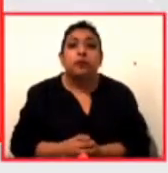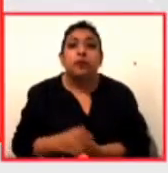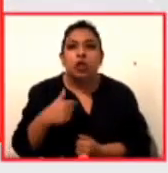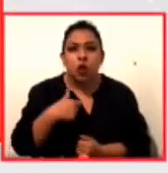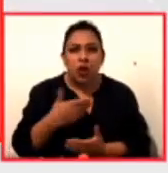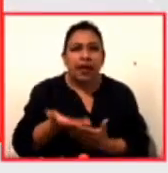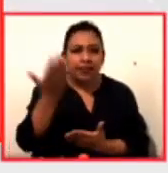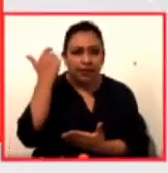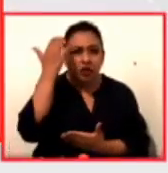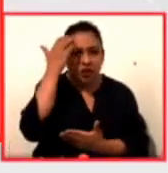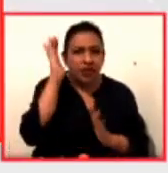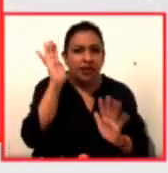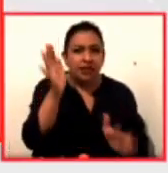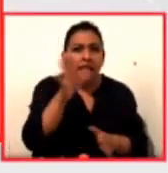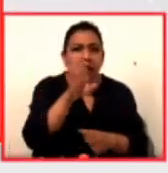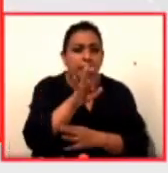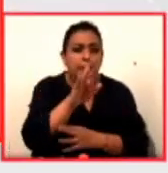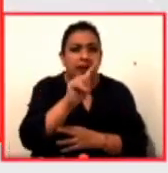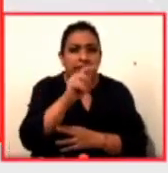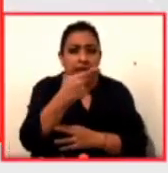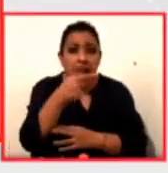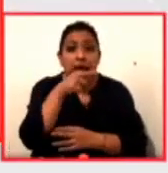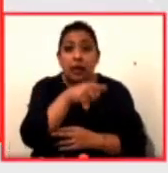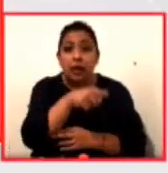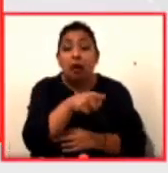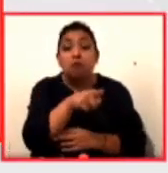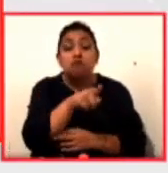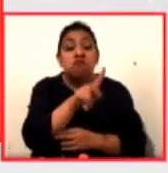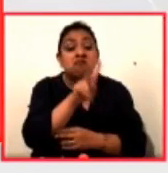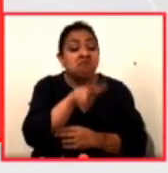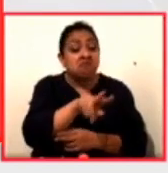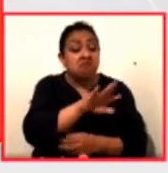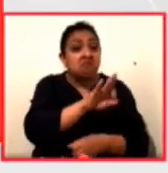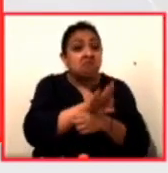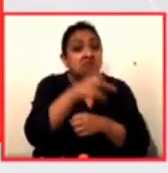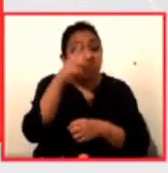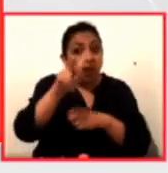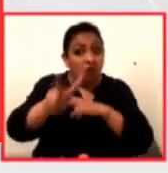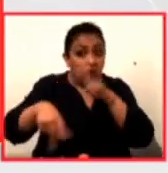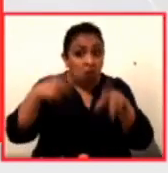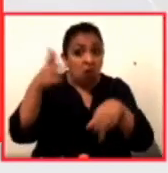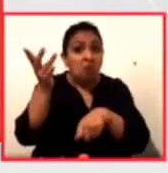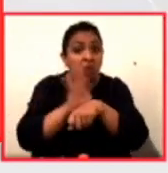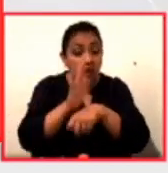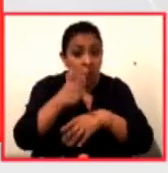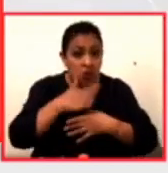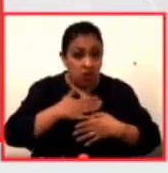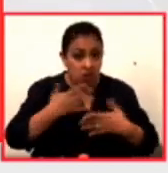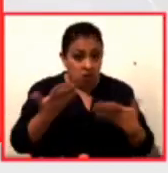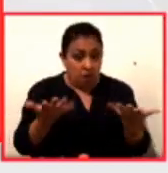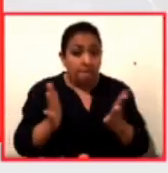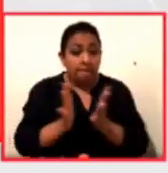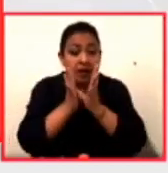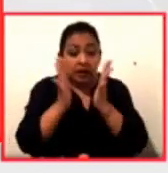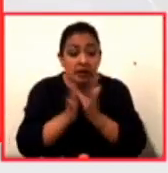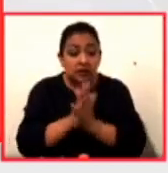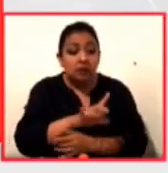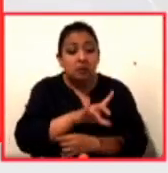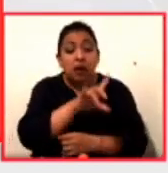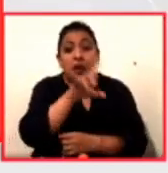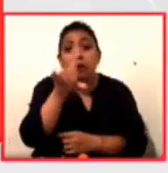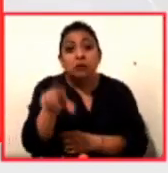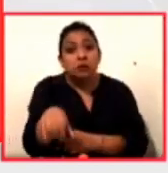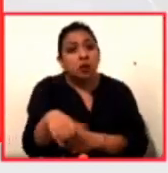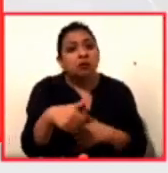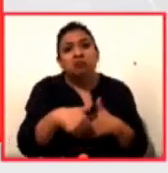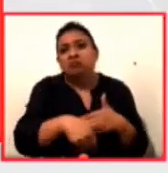Berta pero Berta apostó para que fuera a hacer esta película y el resto de la y el resto